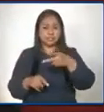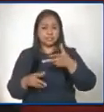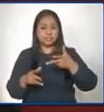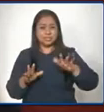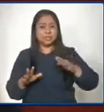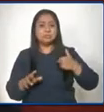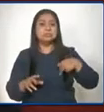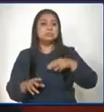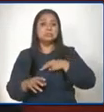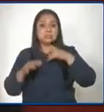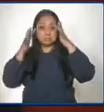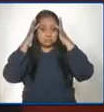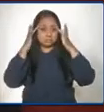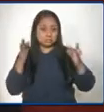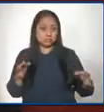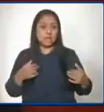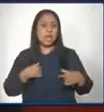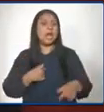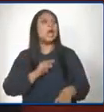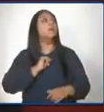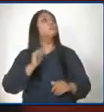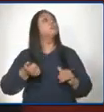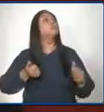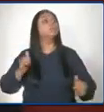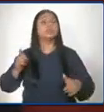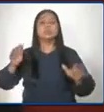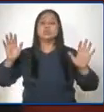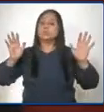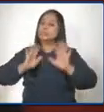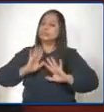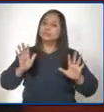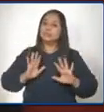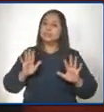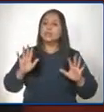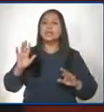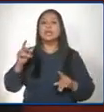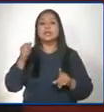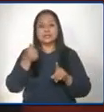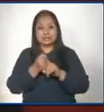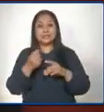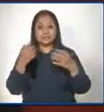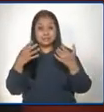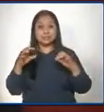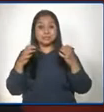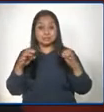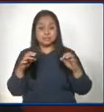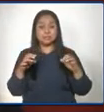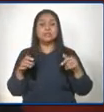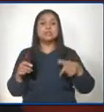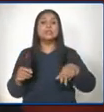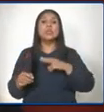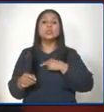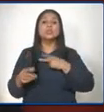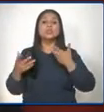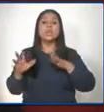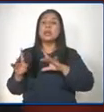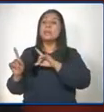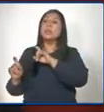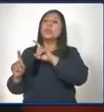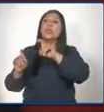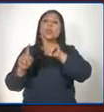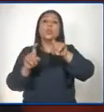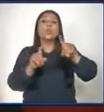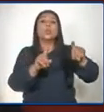nosotros no tomamos decisiones solos porque hay una emergencia. Y hicimos las consultas respectivas